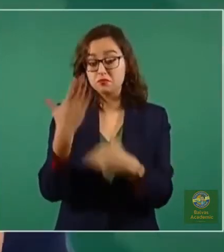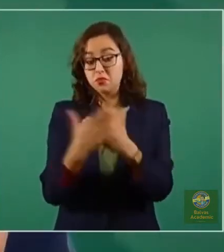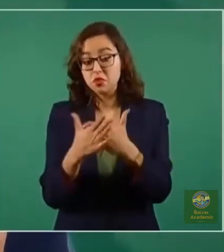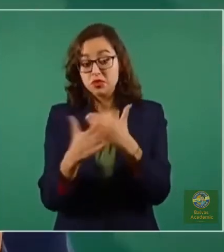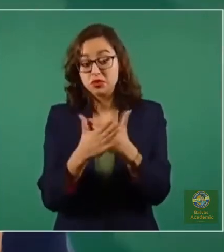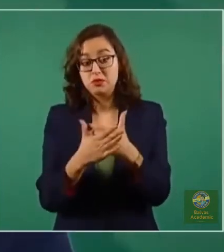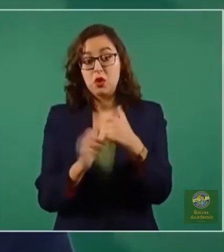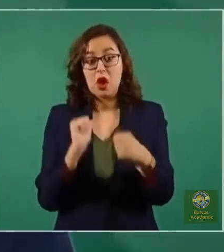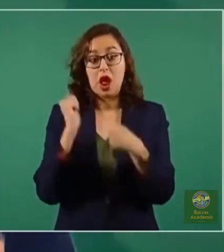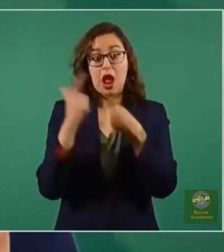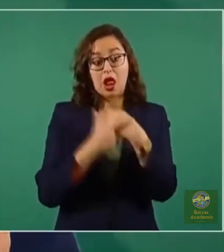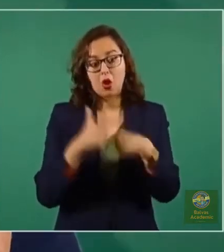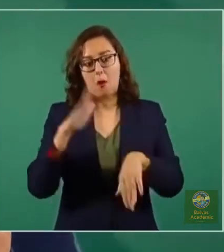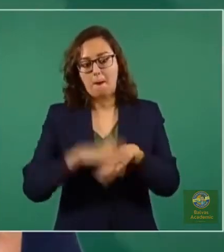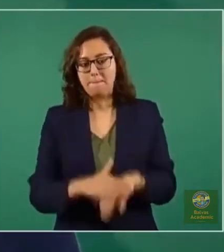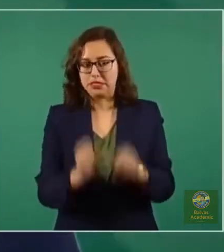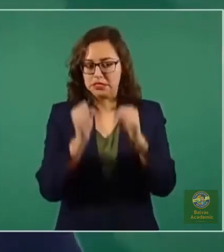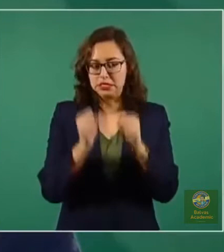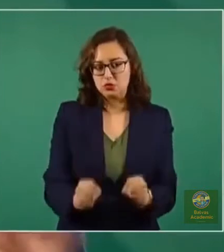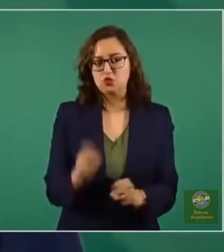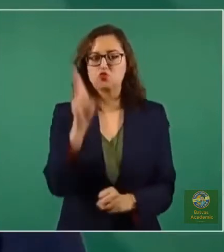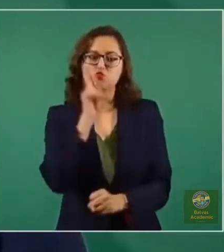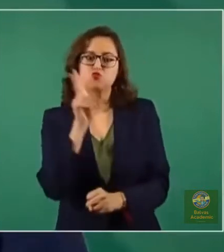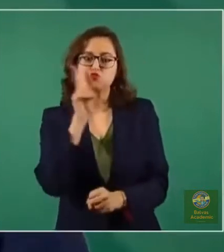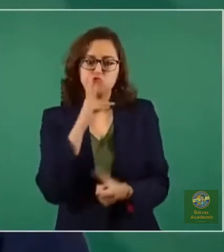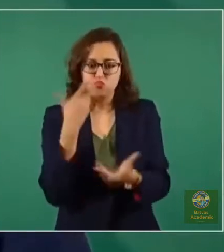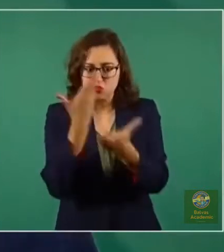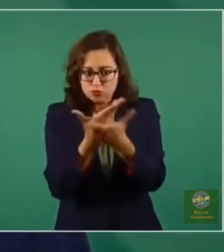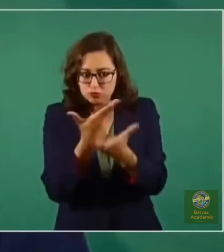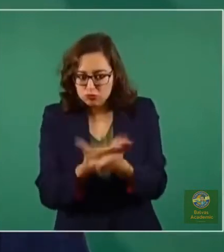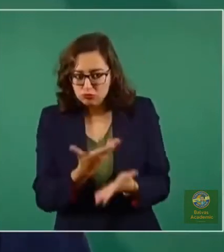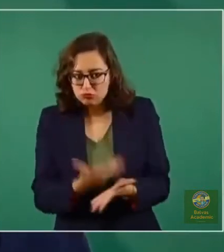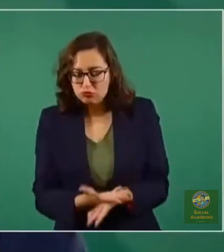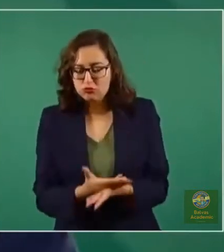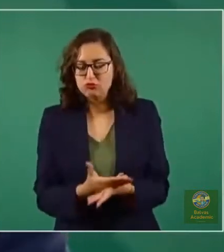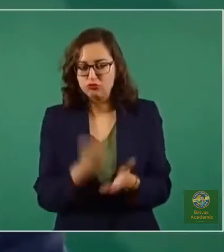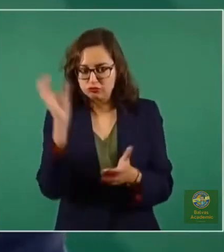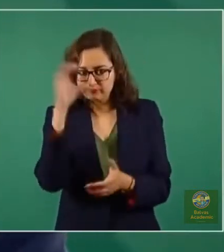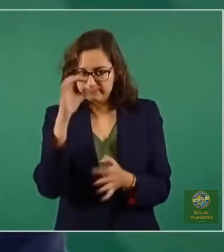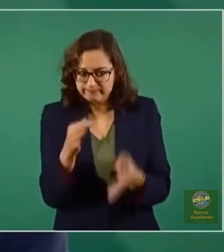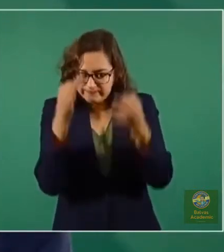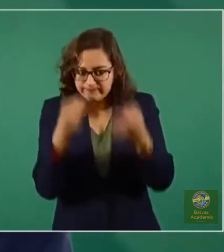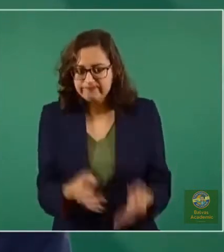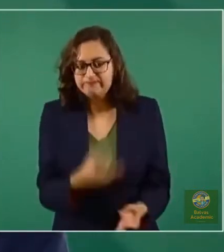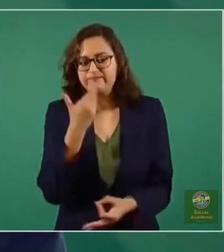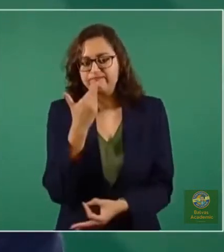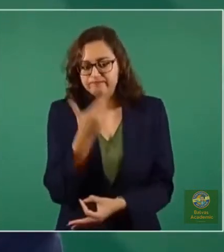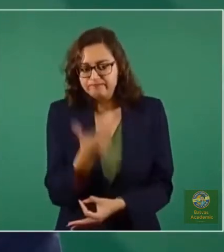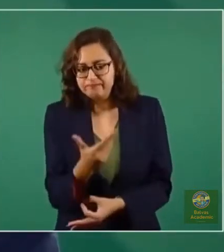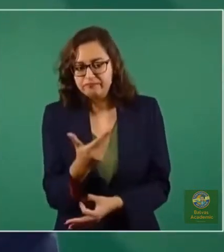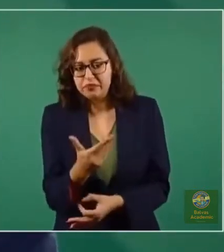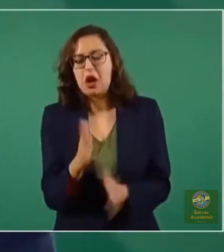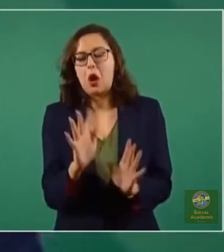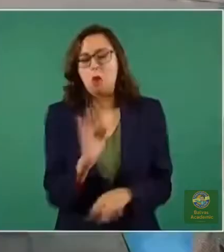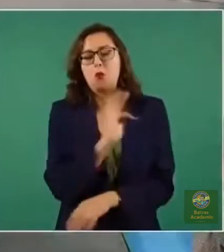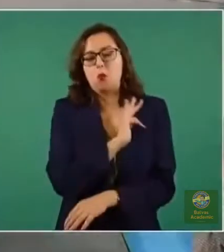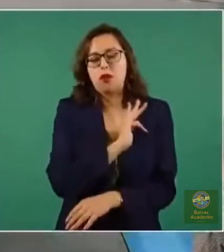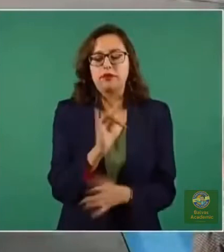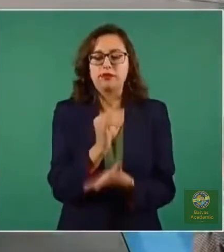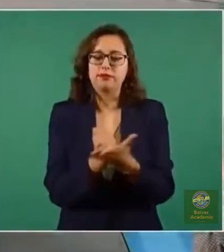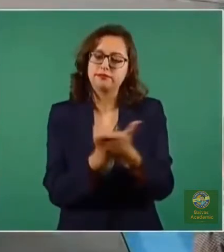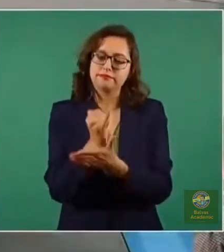científico sólido, convincente en sentido distinto, posiblemente consideraríamos un sentido distinto.